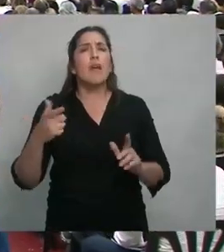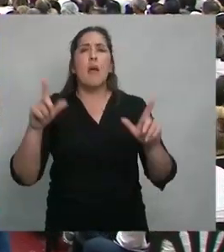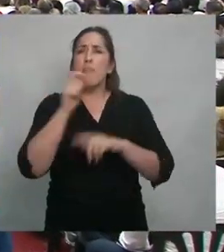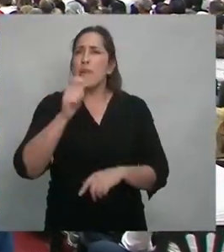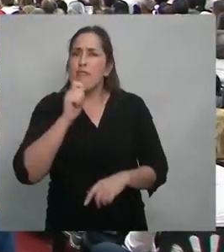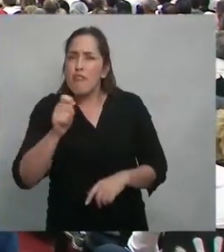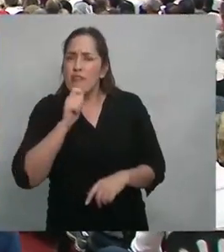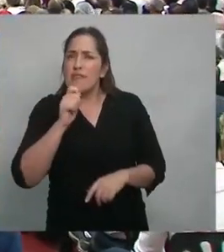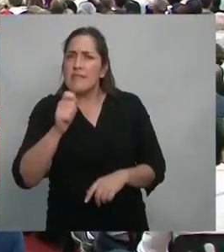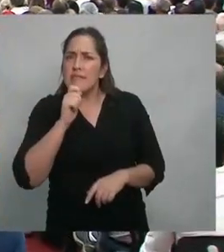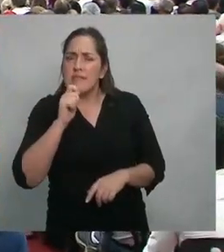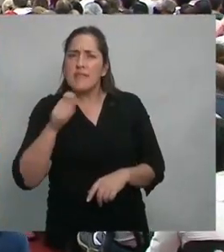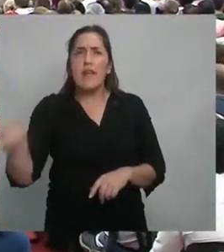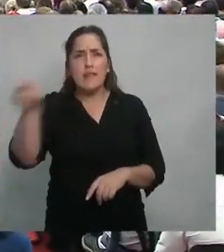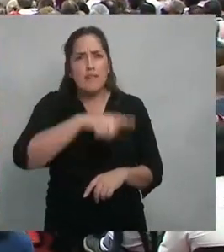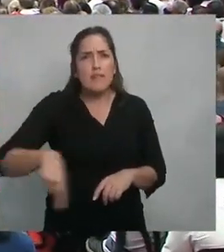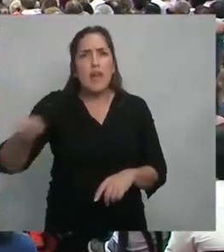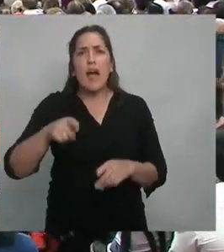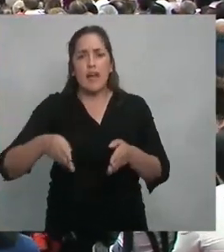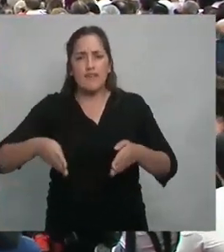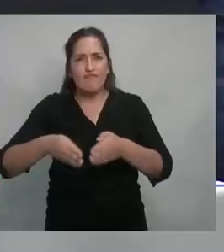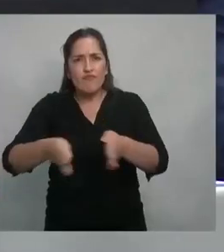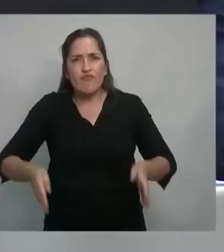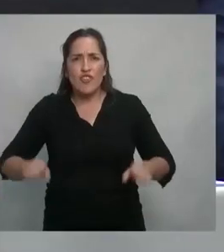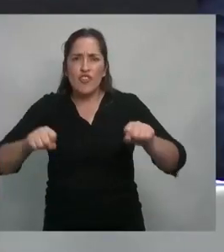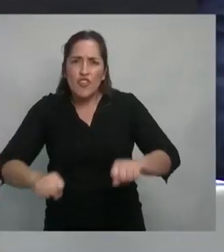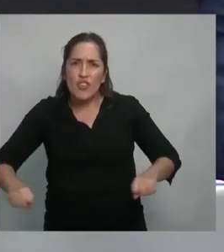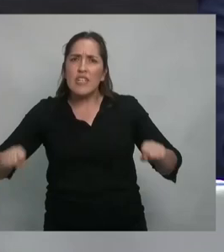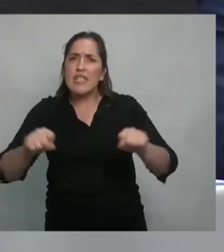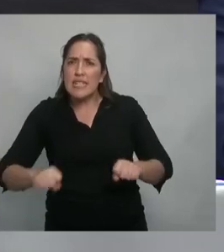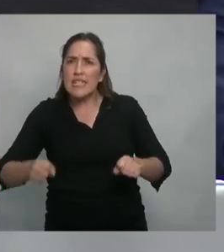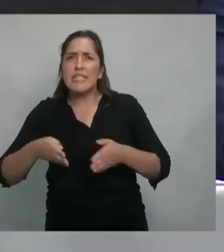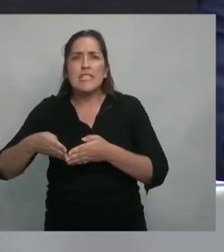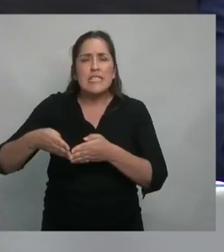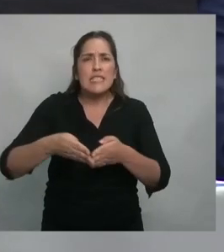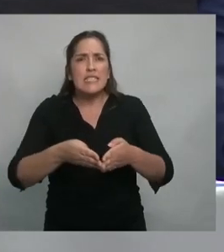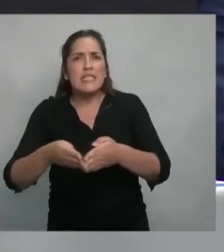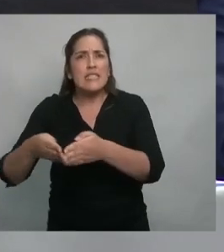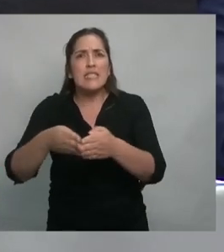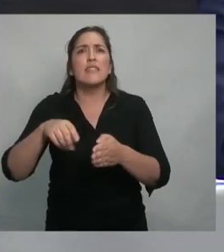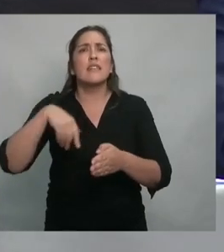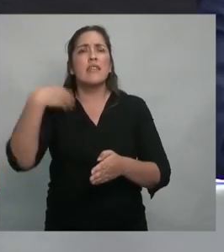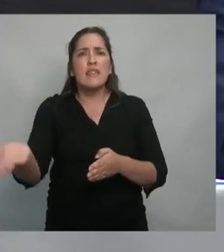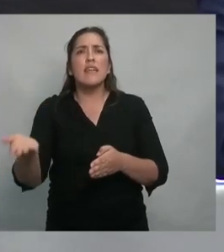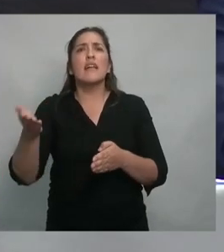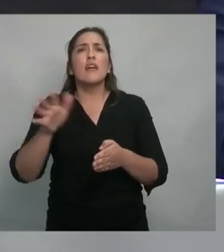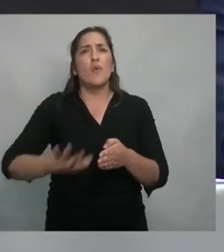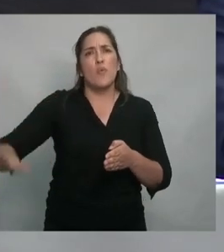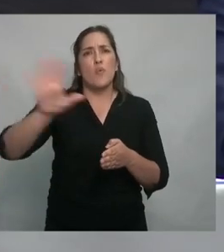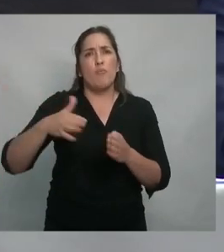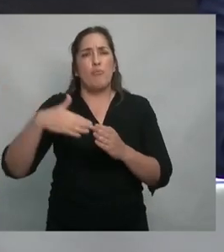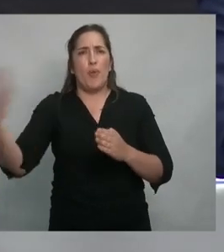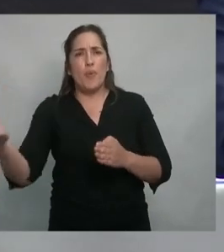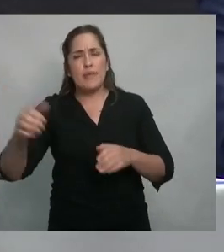comunicación se subieron a canoas y recorrían remando el gran Buenos Aires.